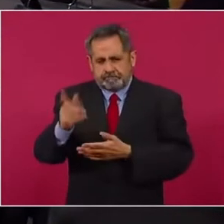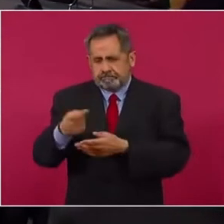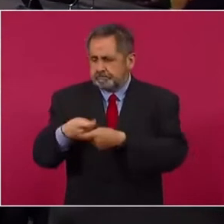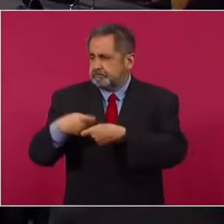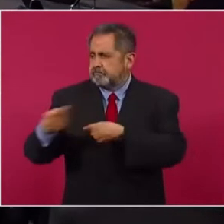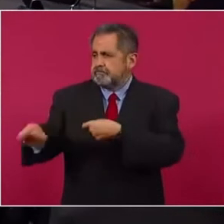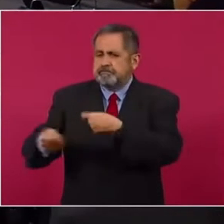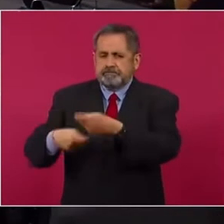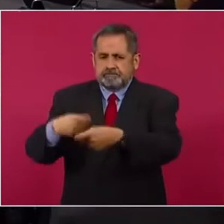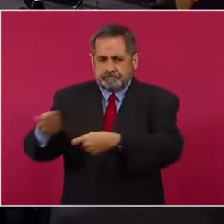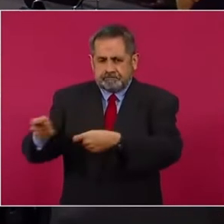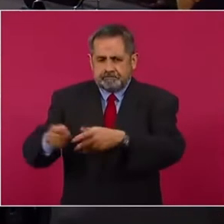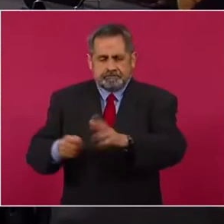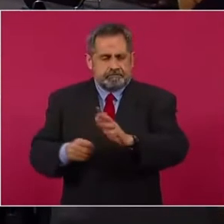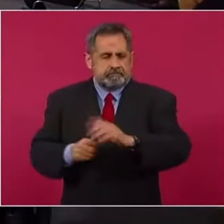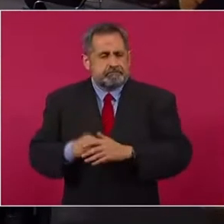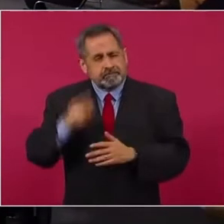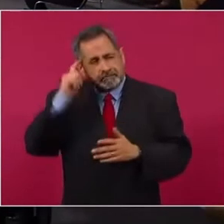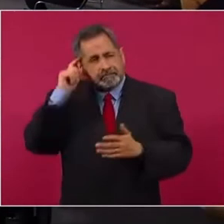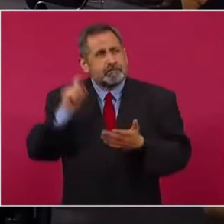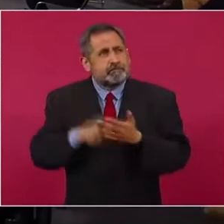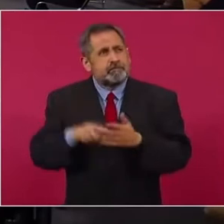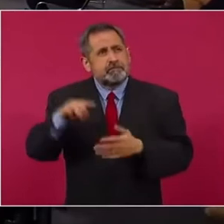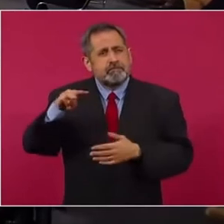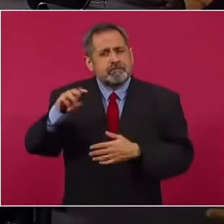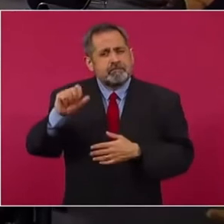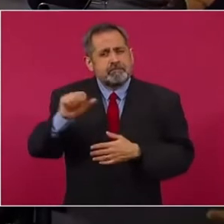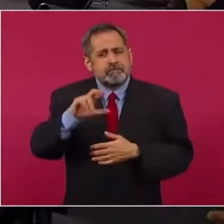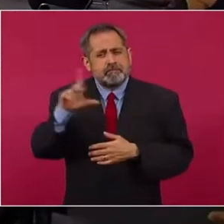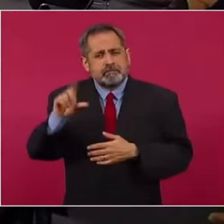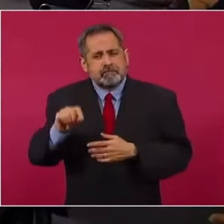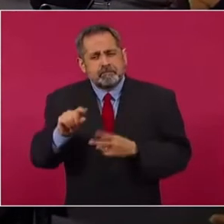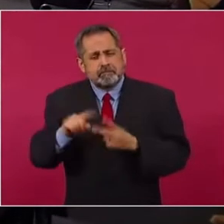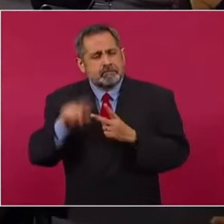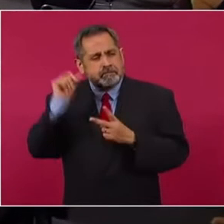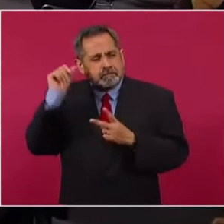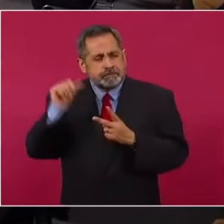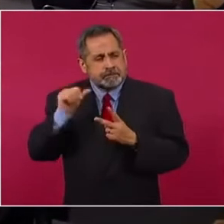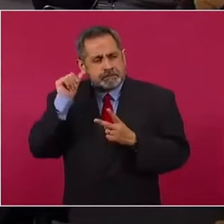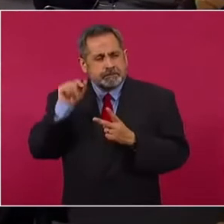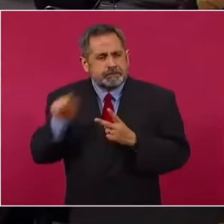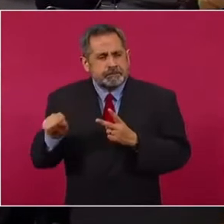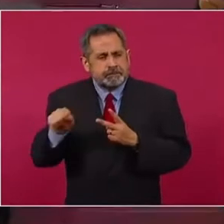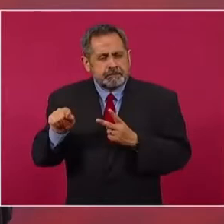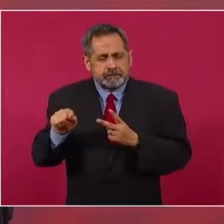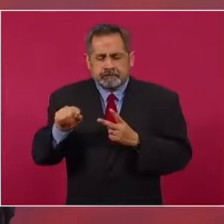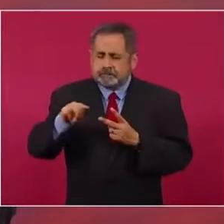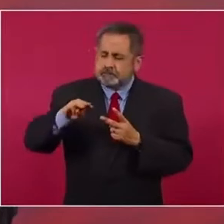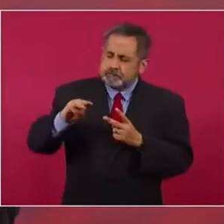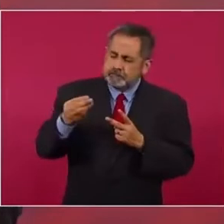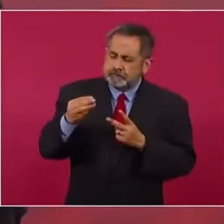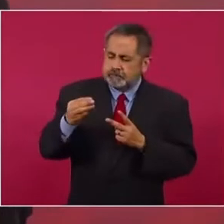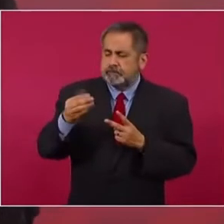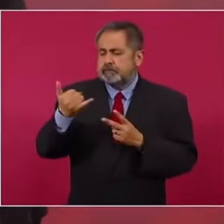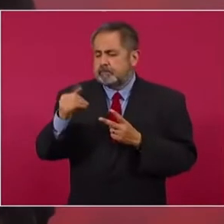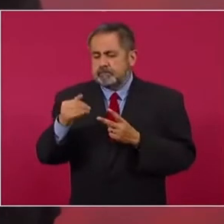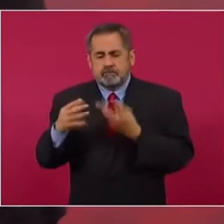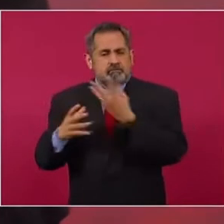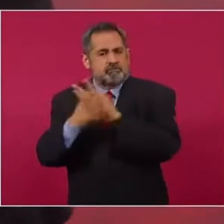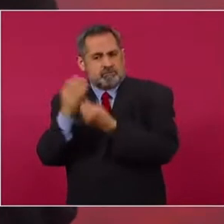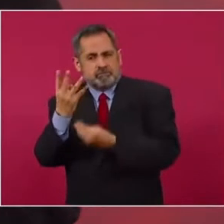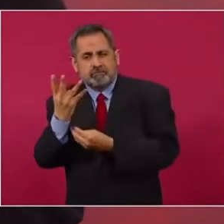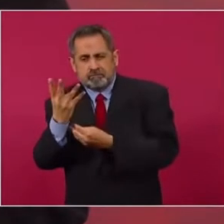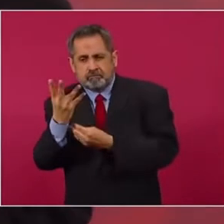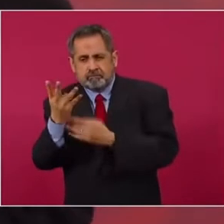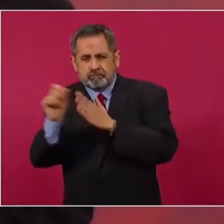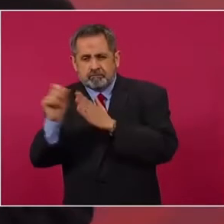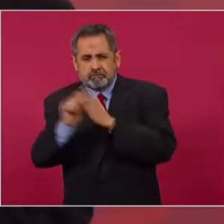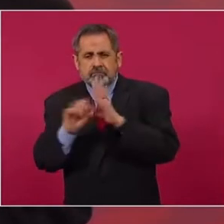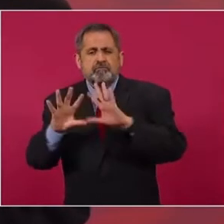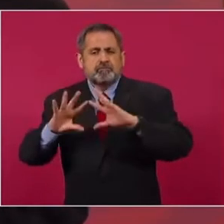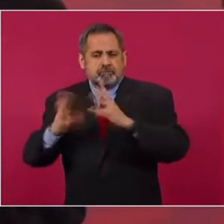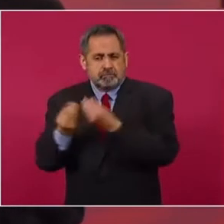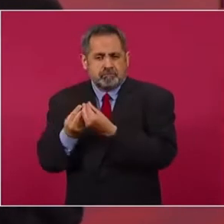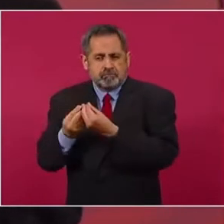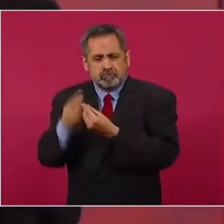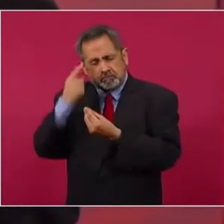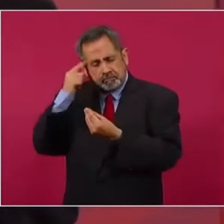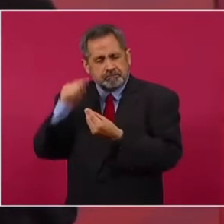ya creo que marzo, abril, mayo, junio, son cuatro meses,